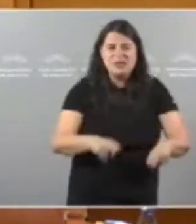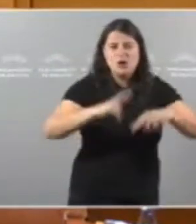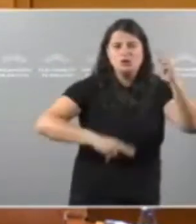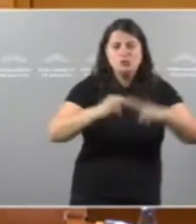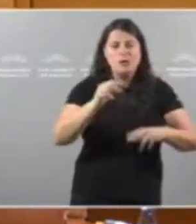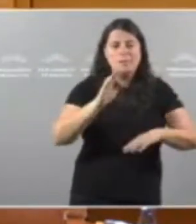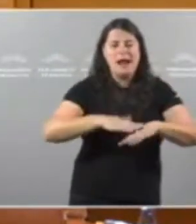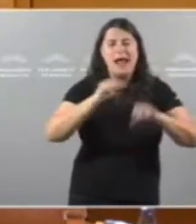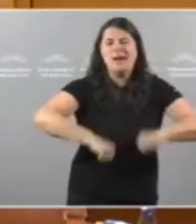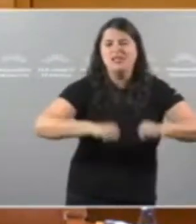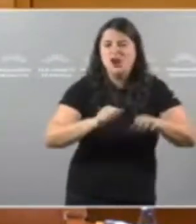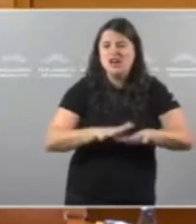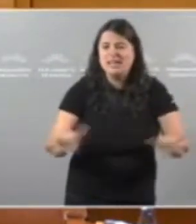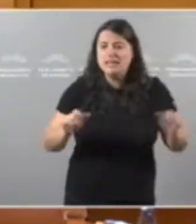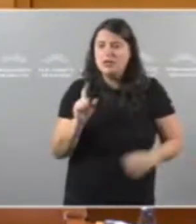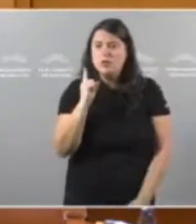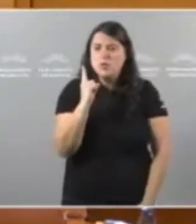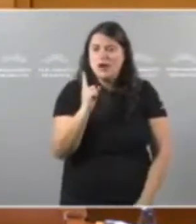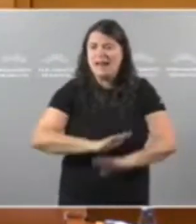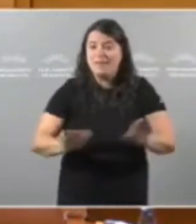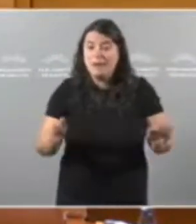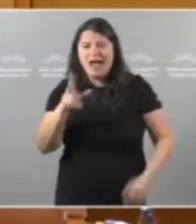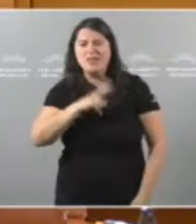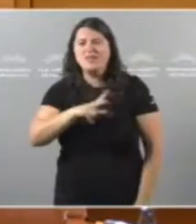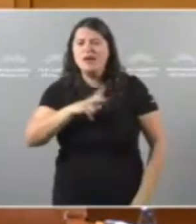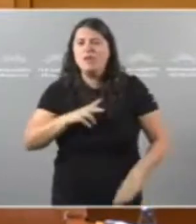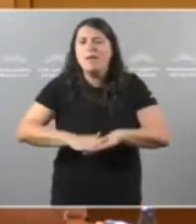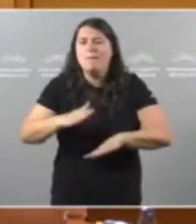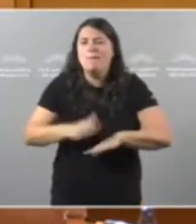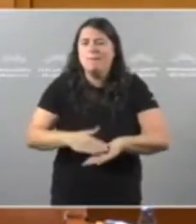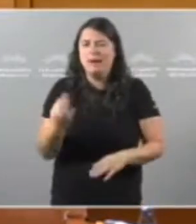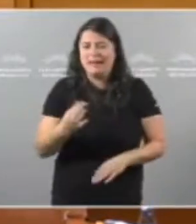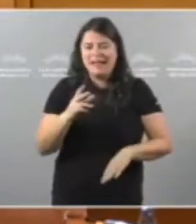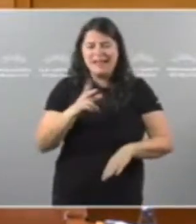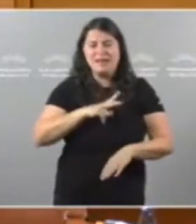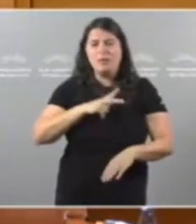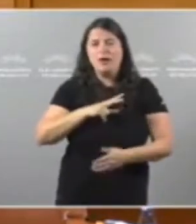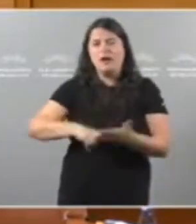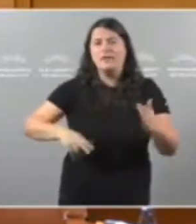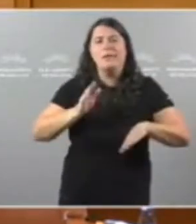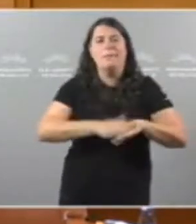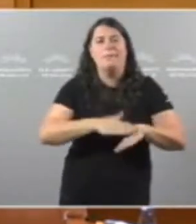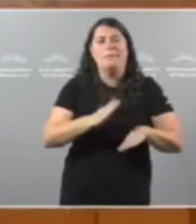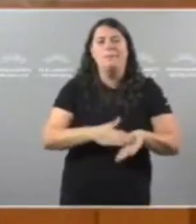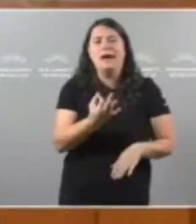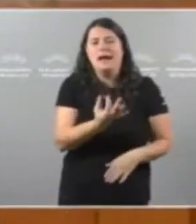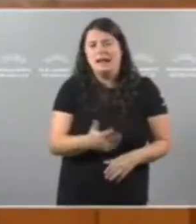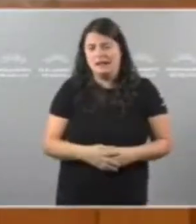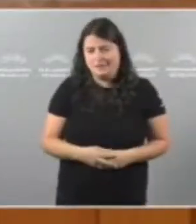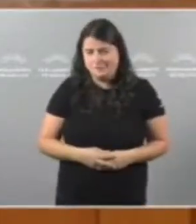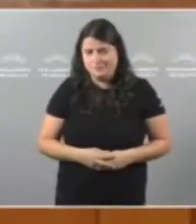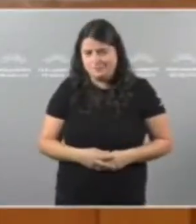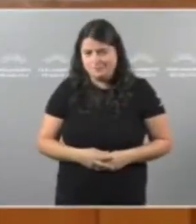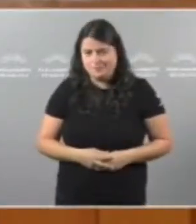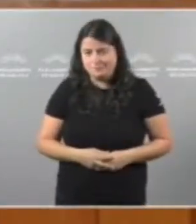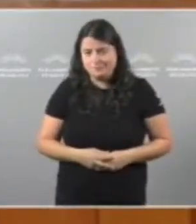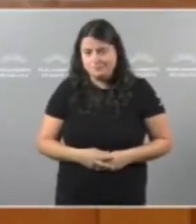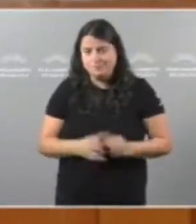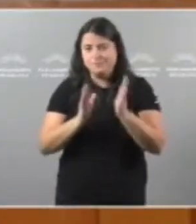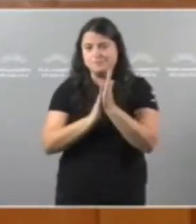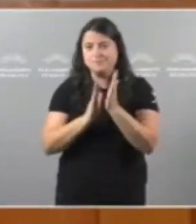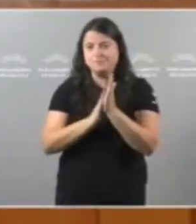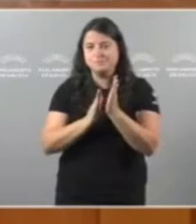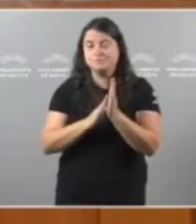maiores Para que endebedan Galiza, señoras e señores do Partido Popular En